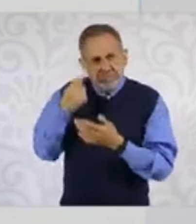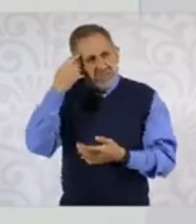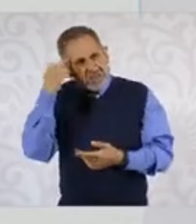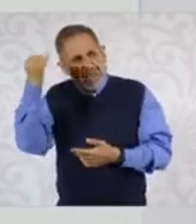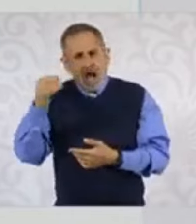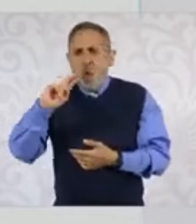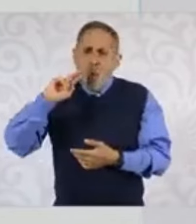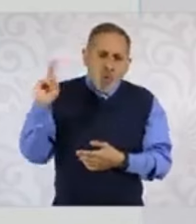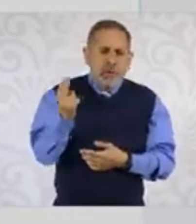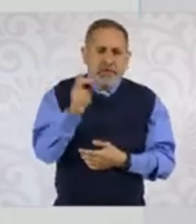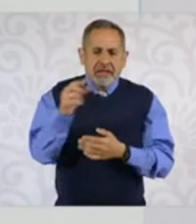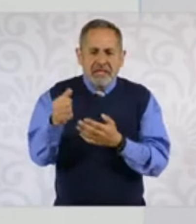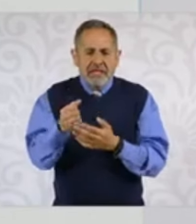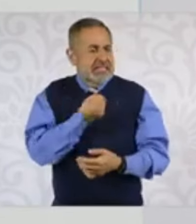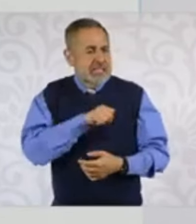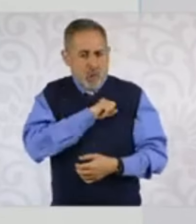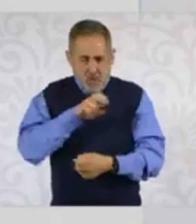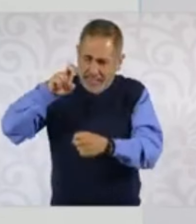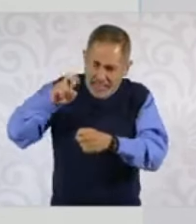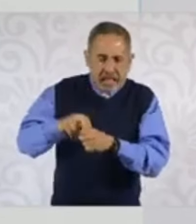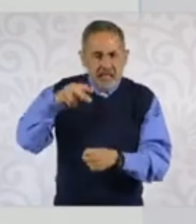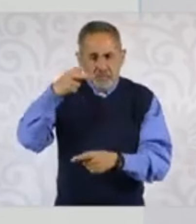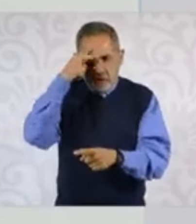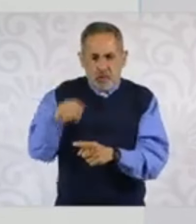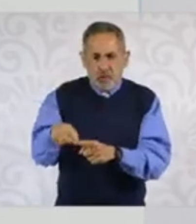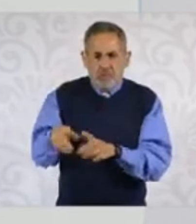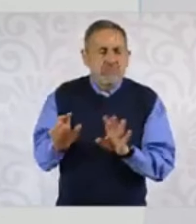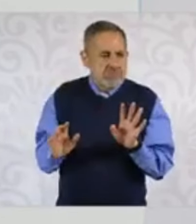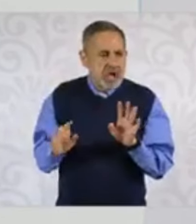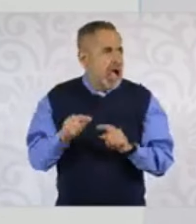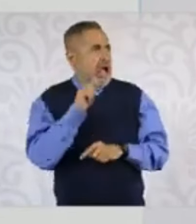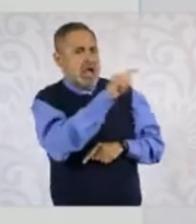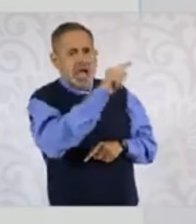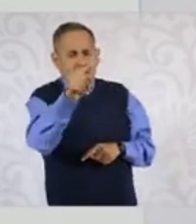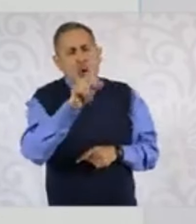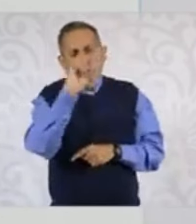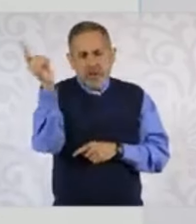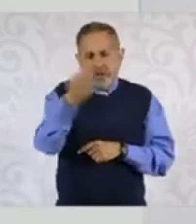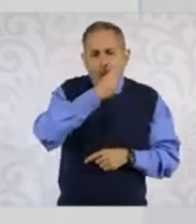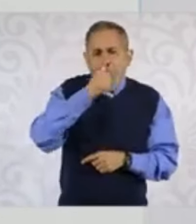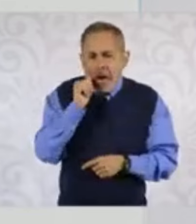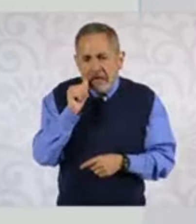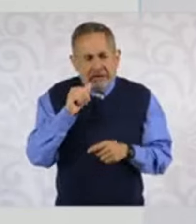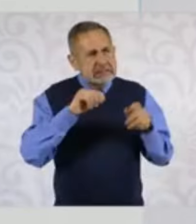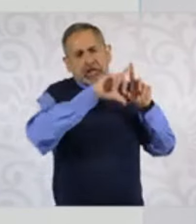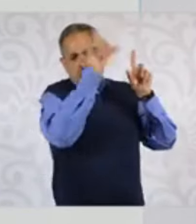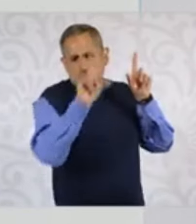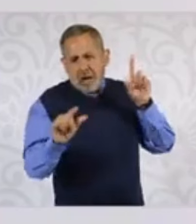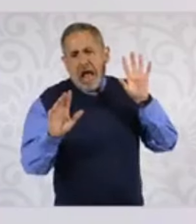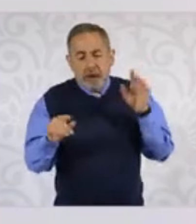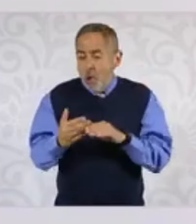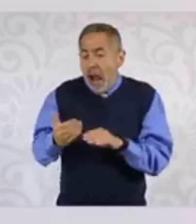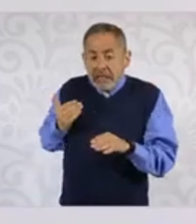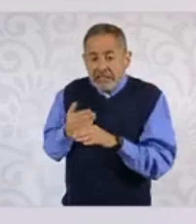pago de noviembre los traerán recibiendo el primero de noviembre. Y como tal, no se sabe exactamente cuándo estarían